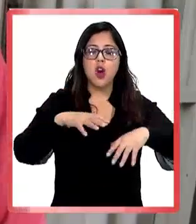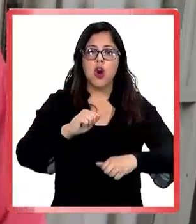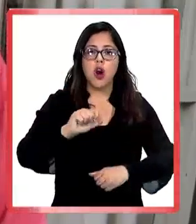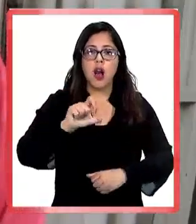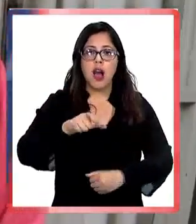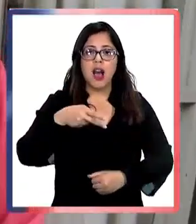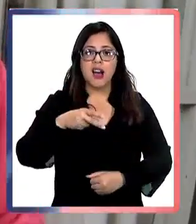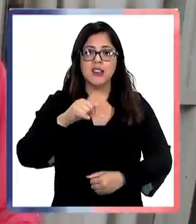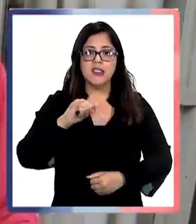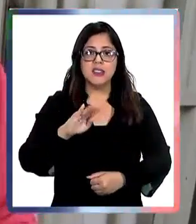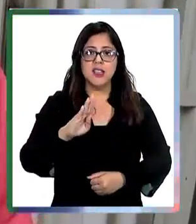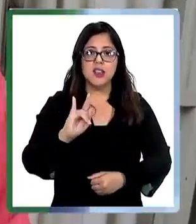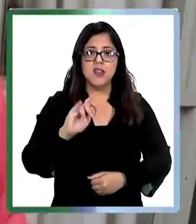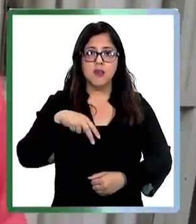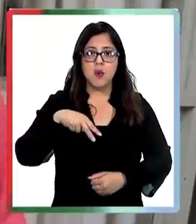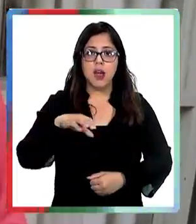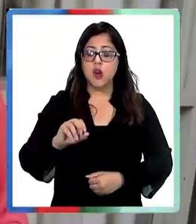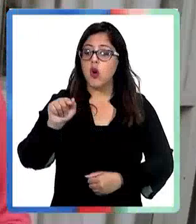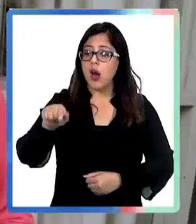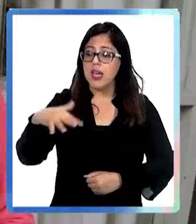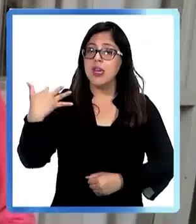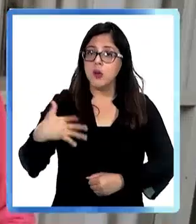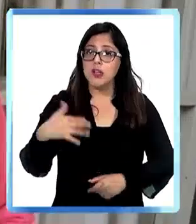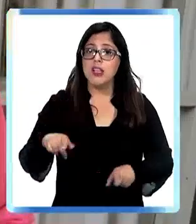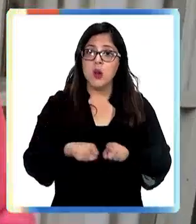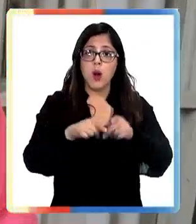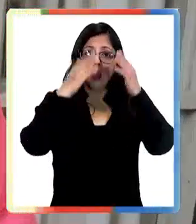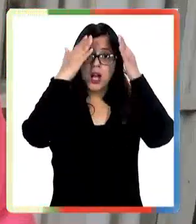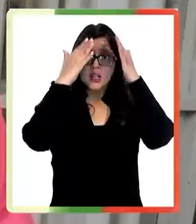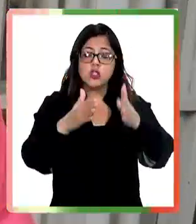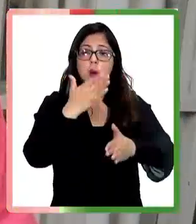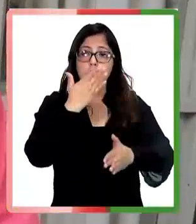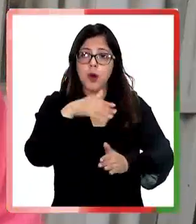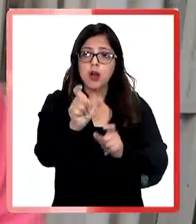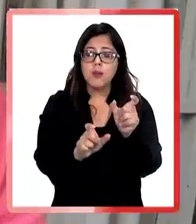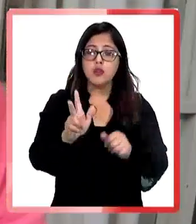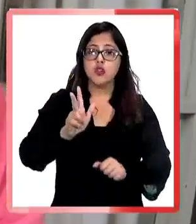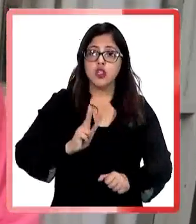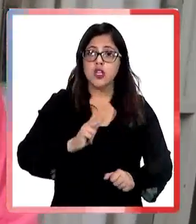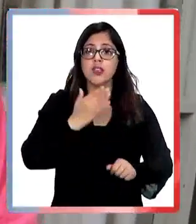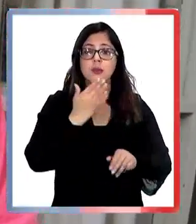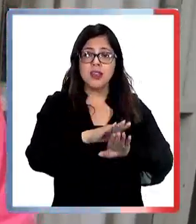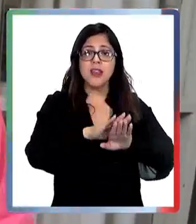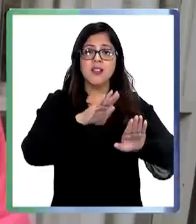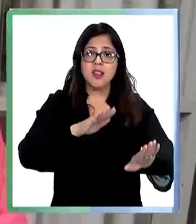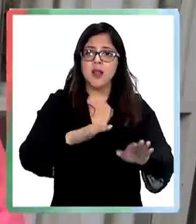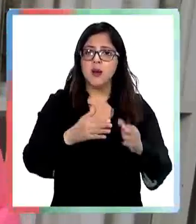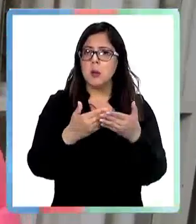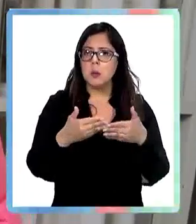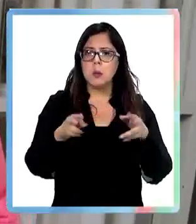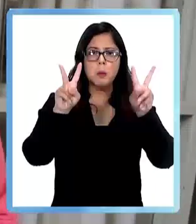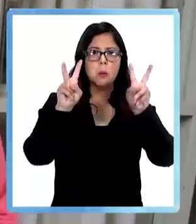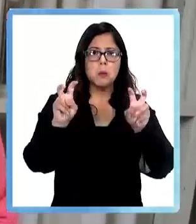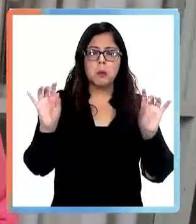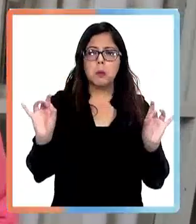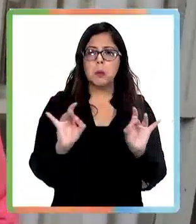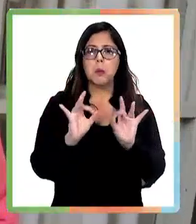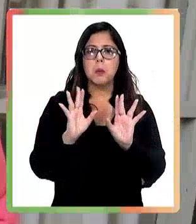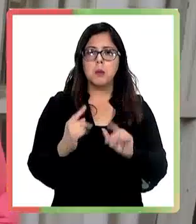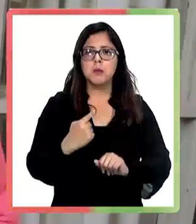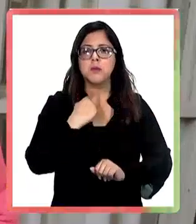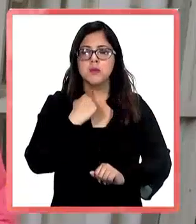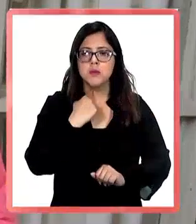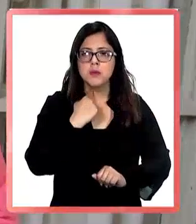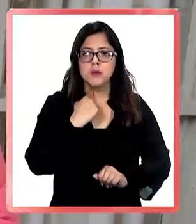de tragedia. Nosotros tenemos camping, estamos al lado del río, tenemos mucha gente que nos visita, muchos niños que están